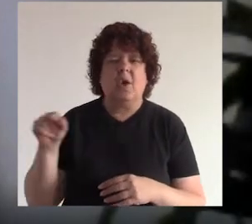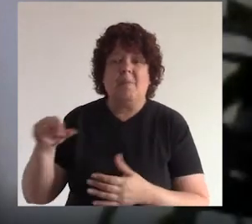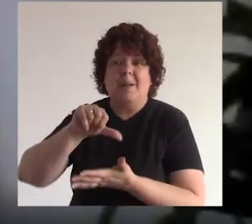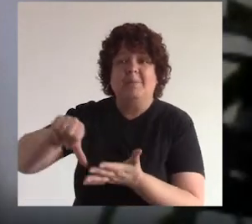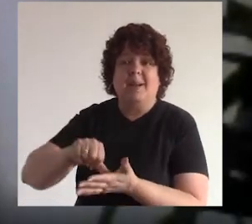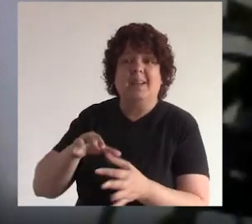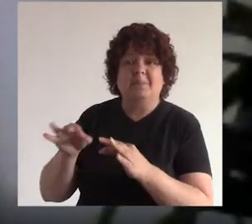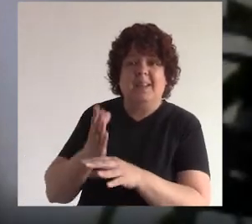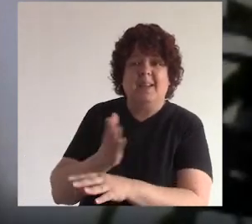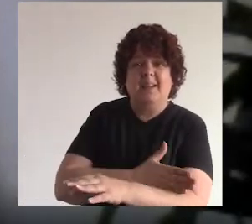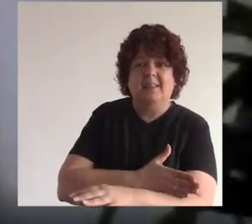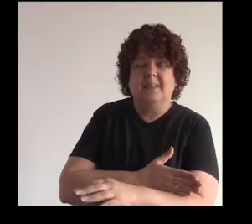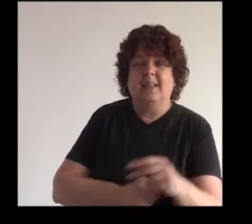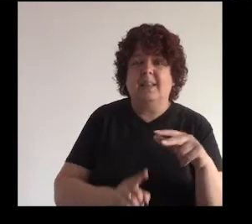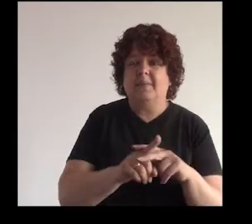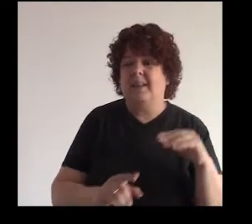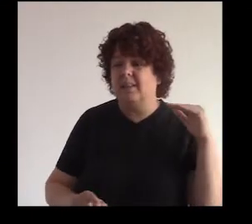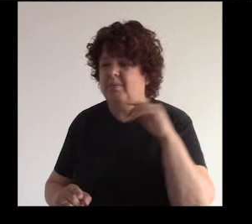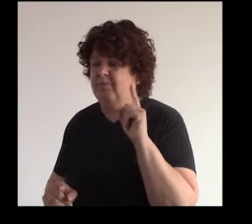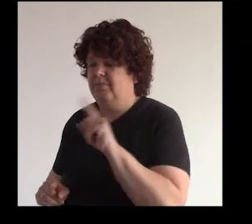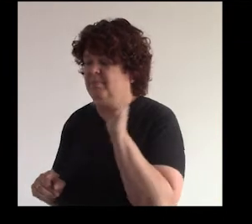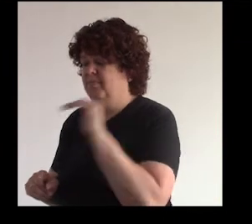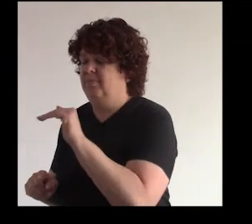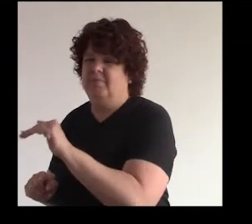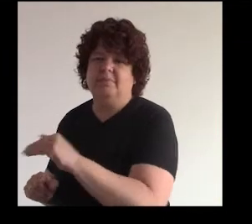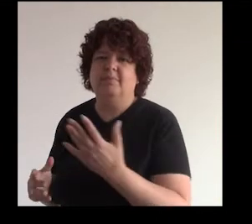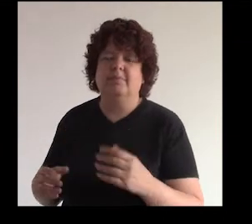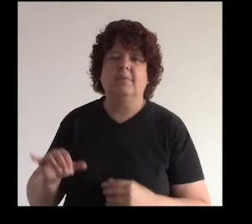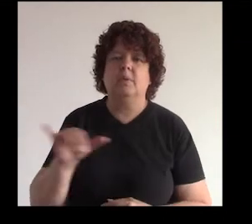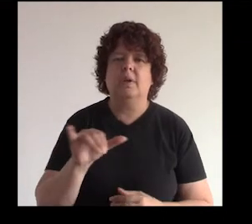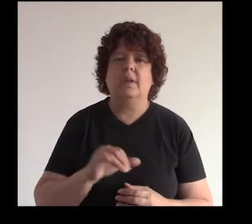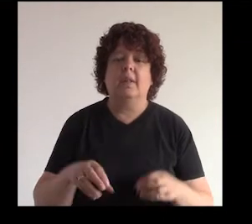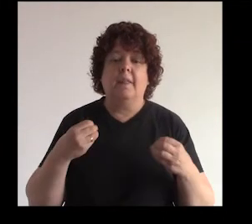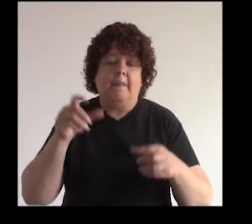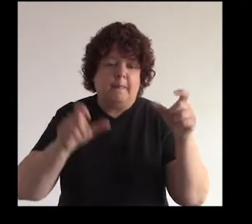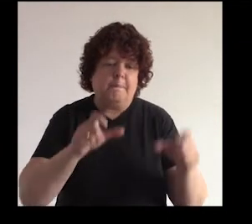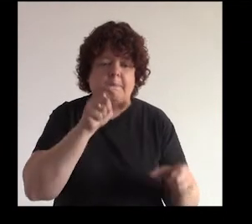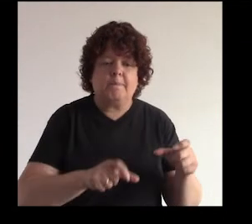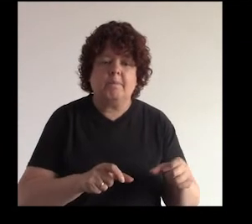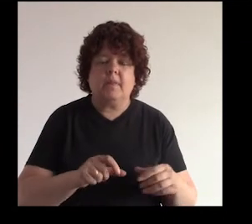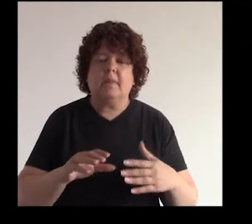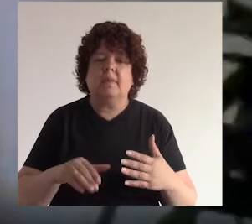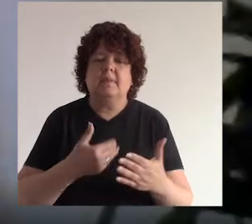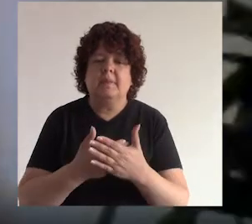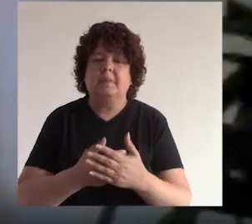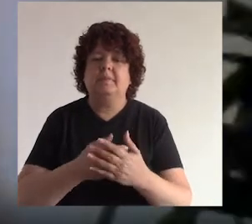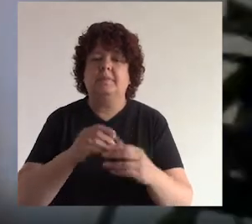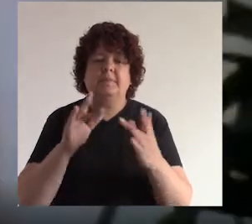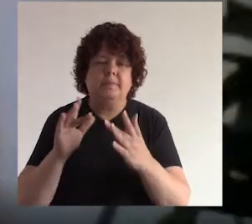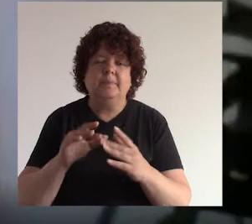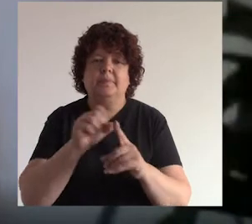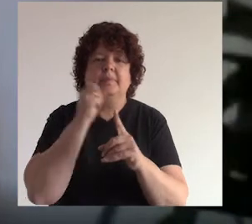ocurrió como pasó en el parque que aparece un vendedor y te interrumpe tu conversación porque las personas van a las redes